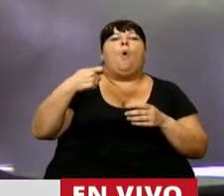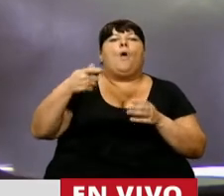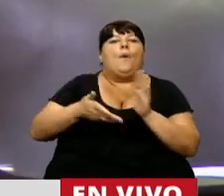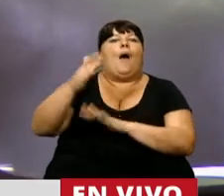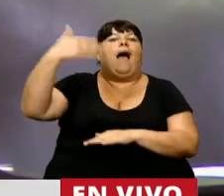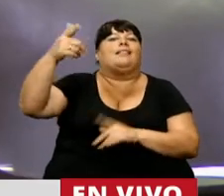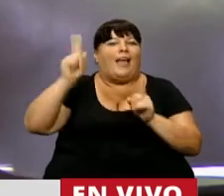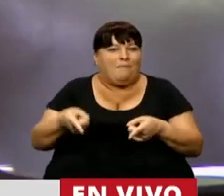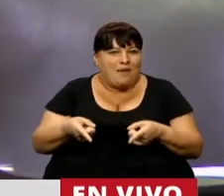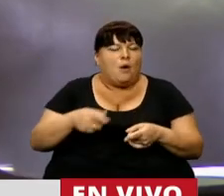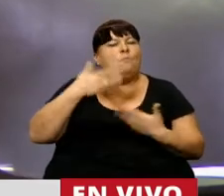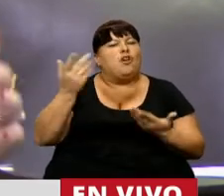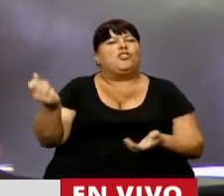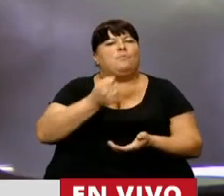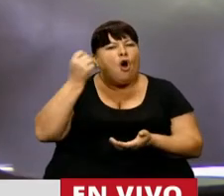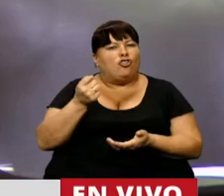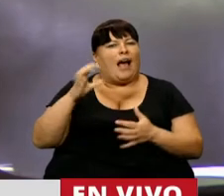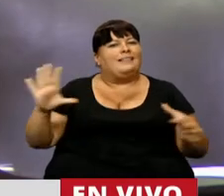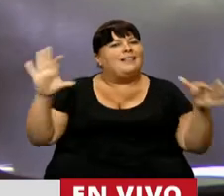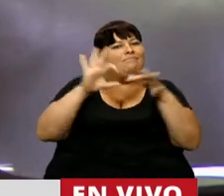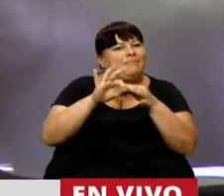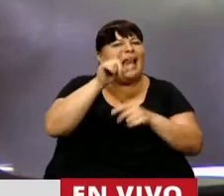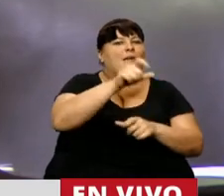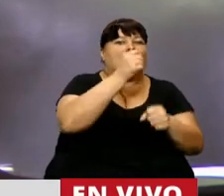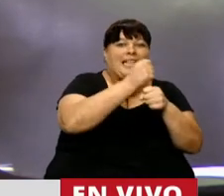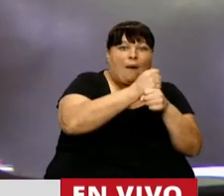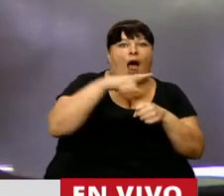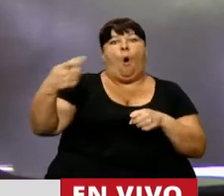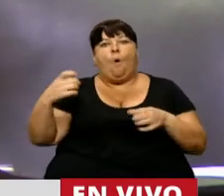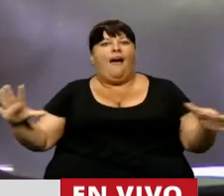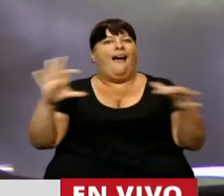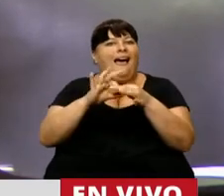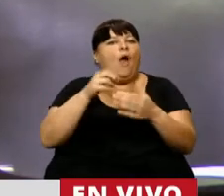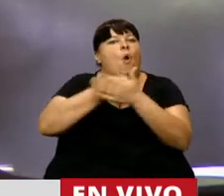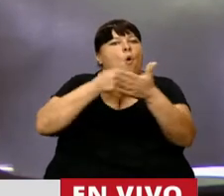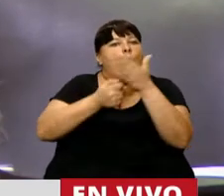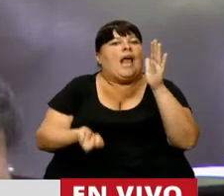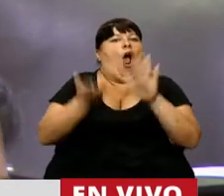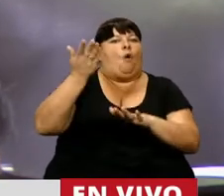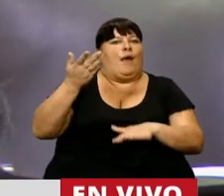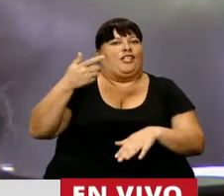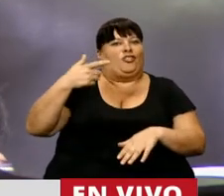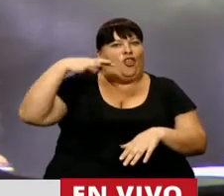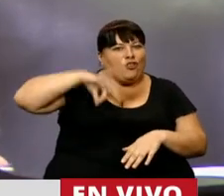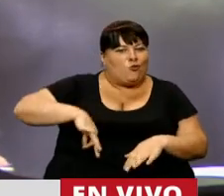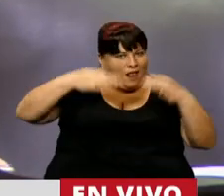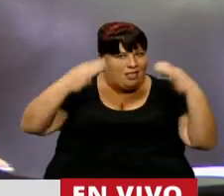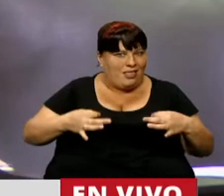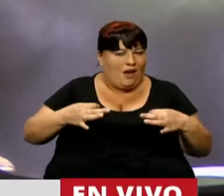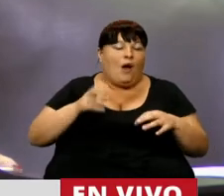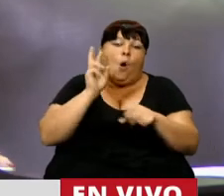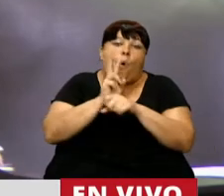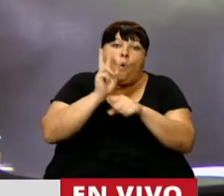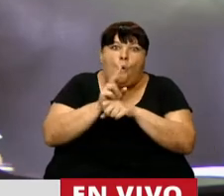jubilar. Por eso es fundamental que estén alineados a los trabajadores activos y pasivos en la lucha por el aumento de los salarios reales y la